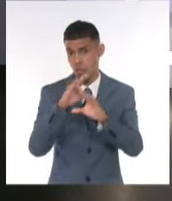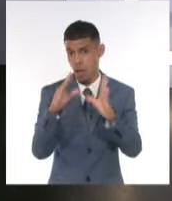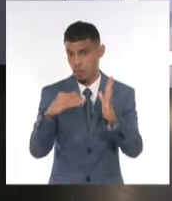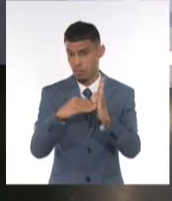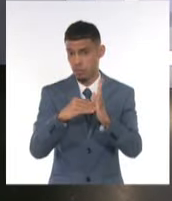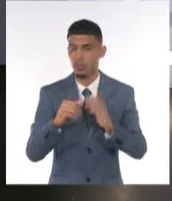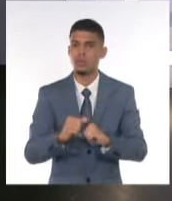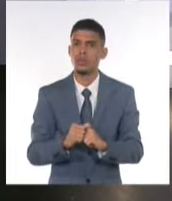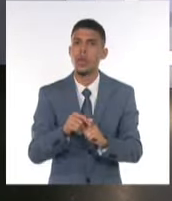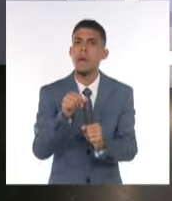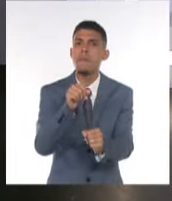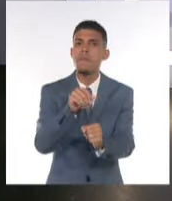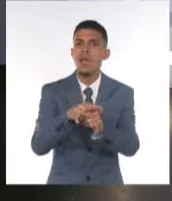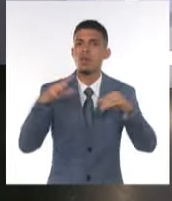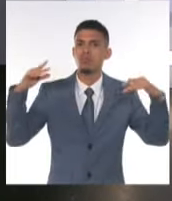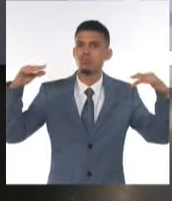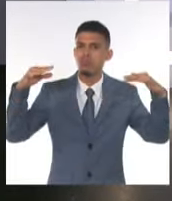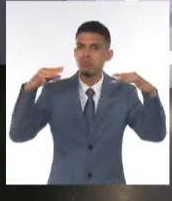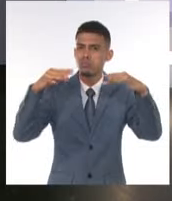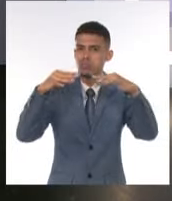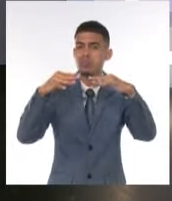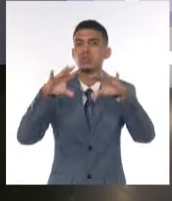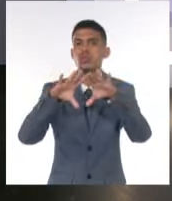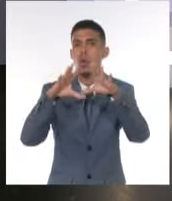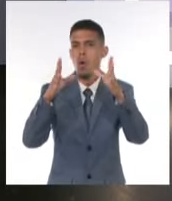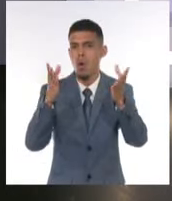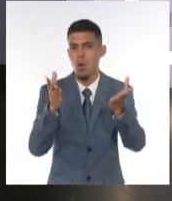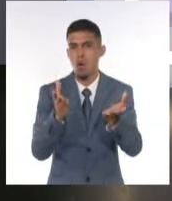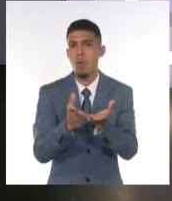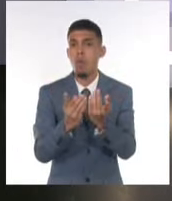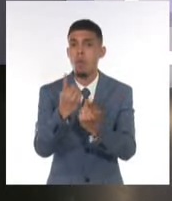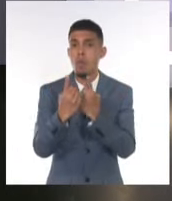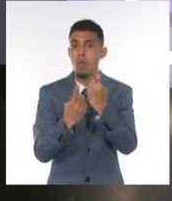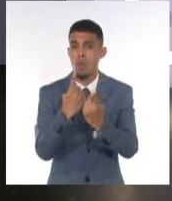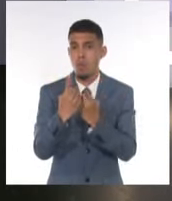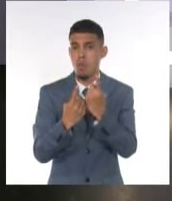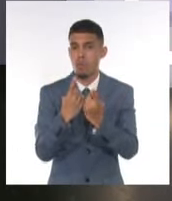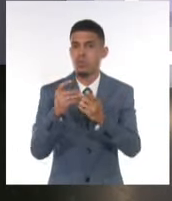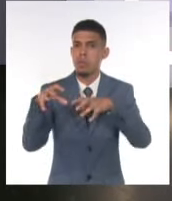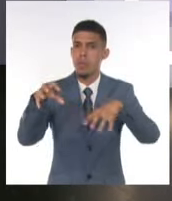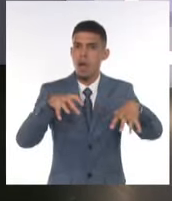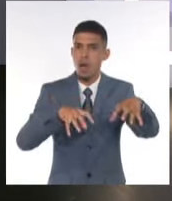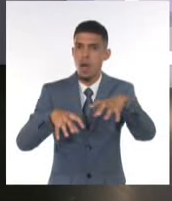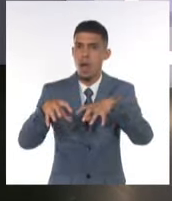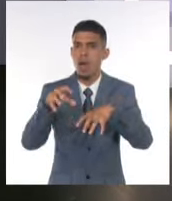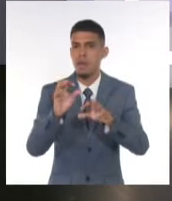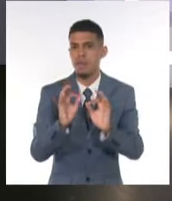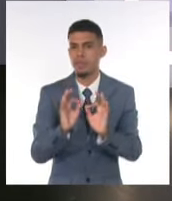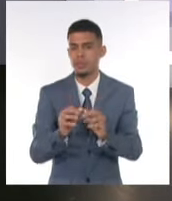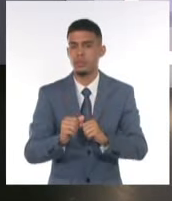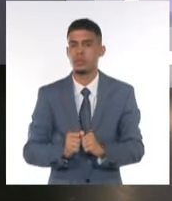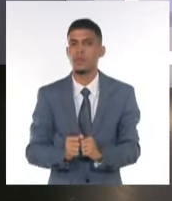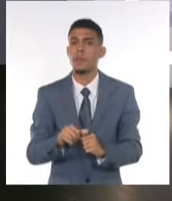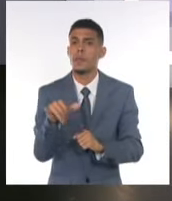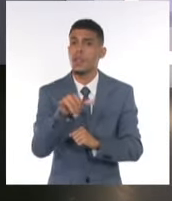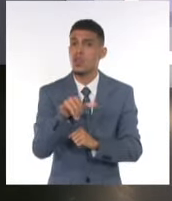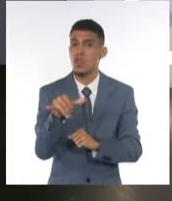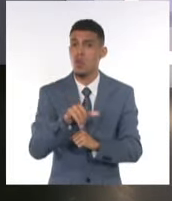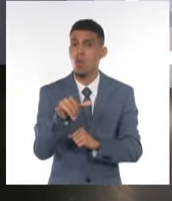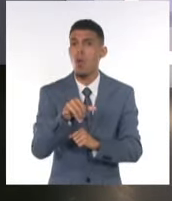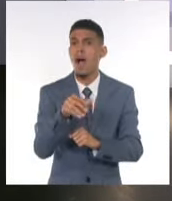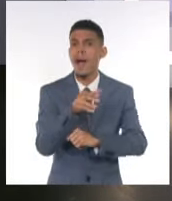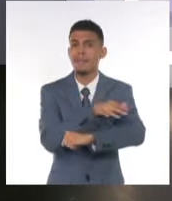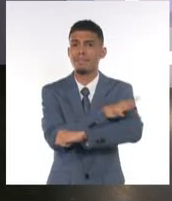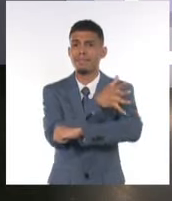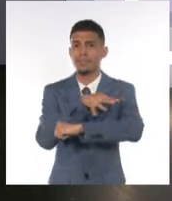incrementa la nubosidad. Estará parcialmente nublado y se nublará en algunas localidades del interior y hacia zonas de la costa norte